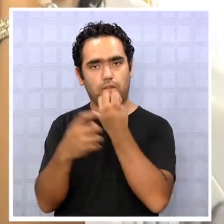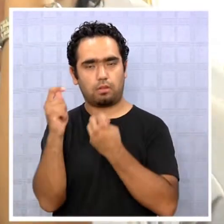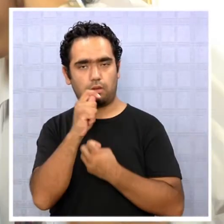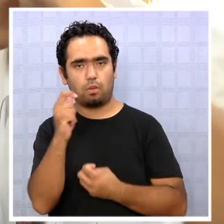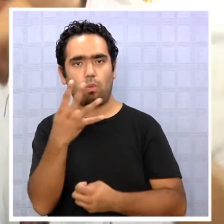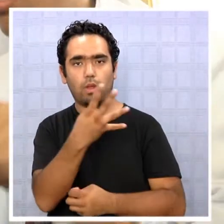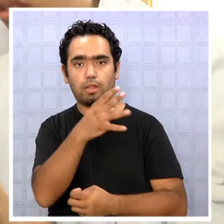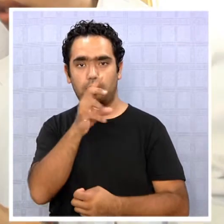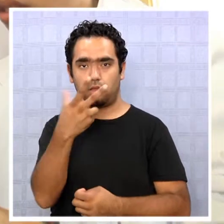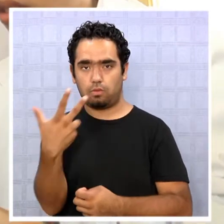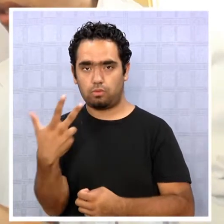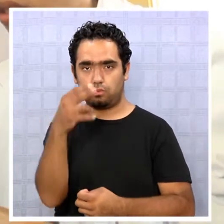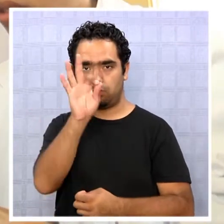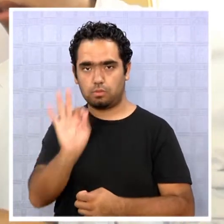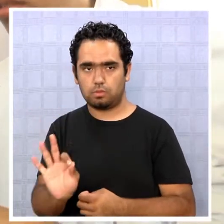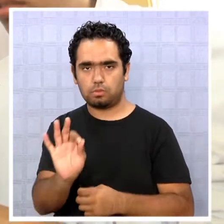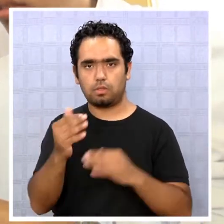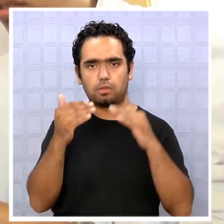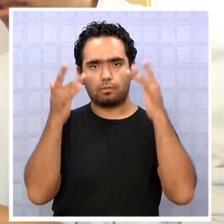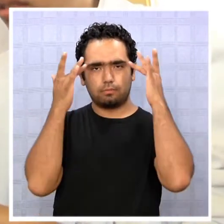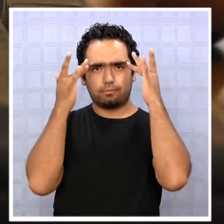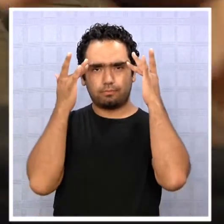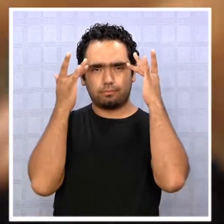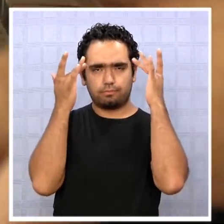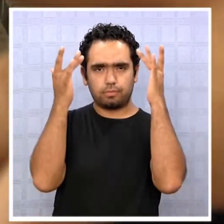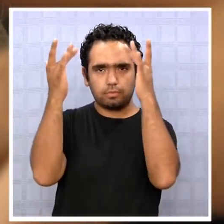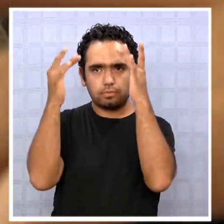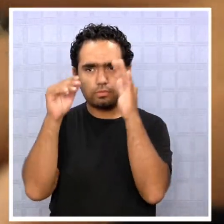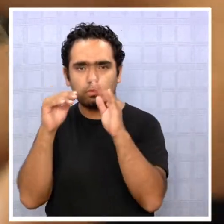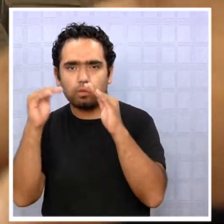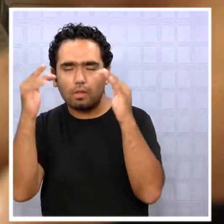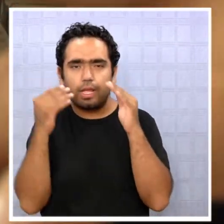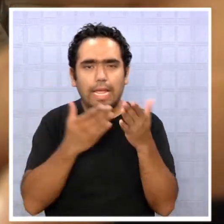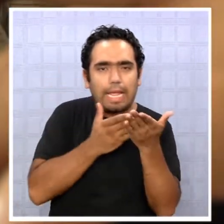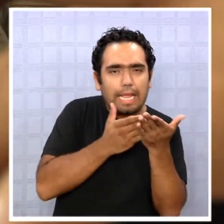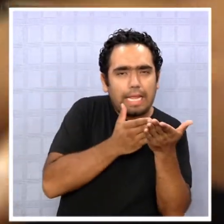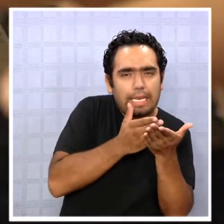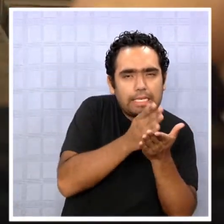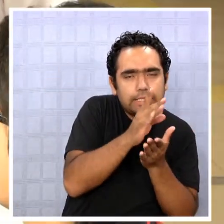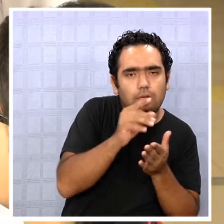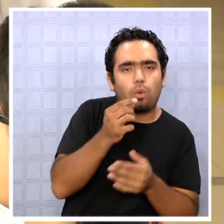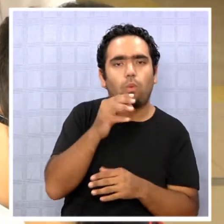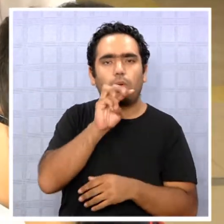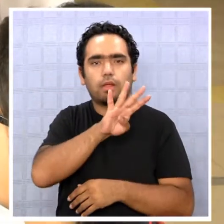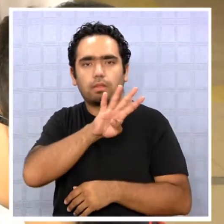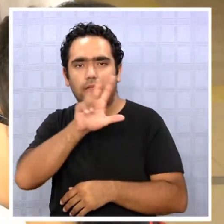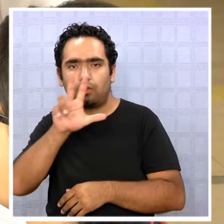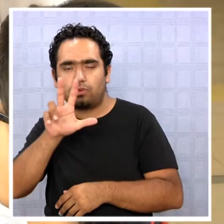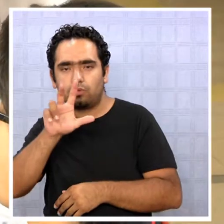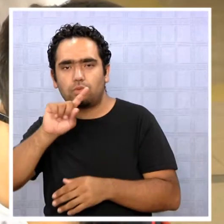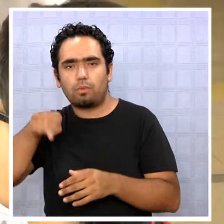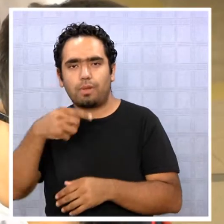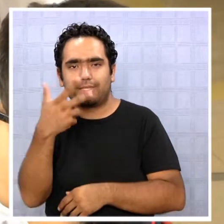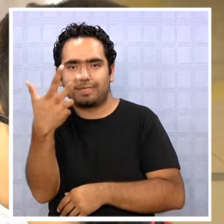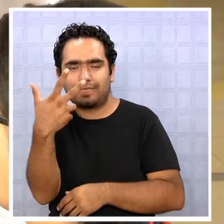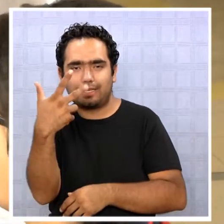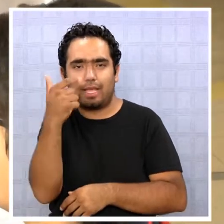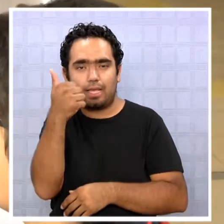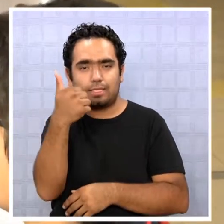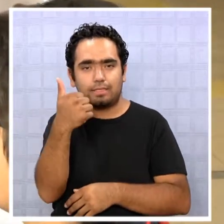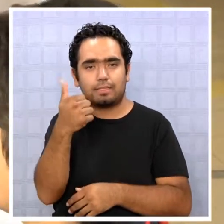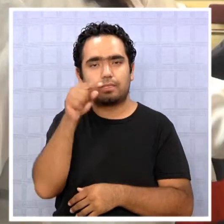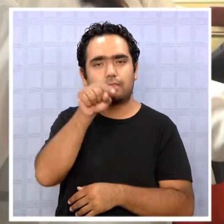llegaban al nivel inicial, el 48,6% al nivel intermedio y el 3,4% al nivel